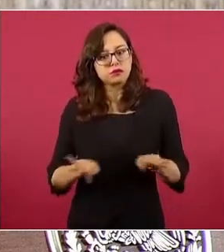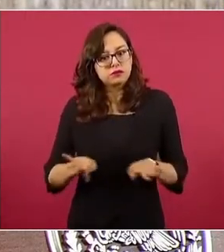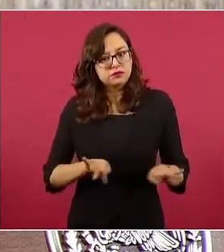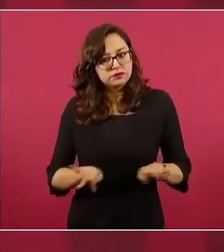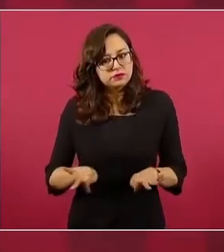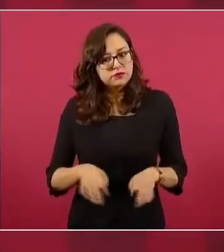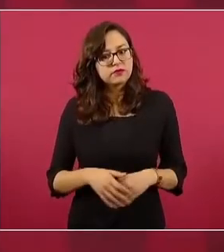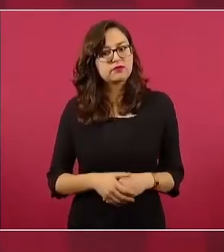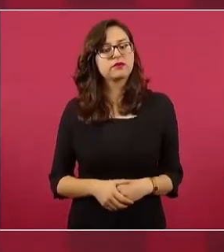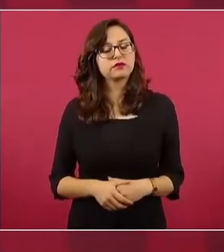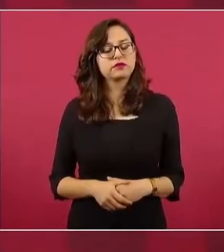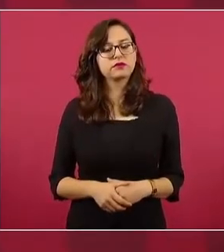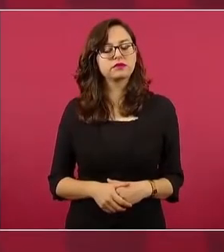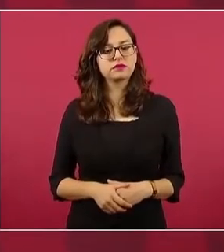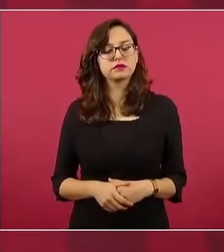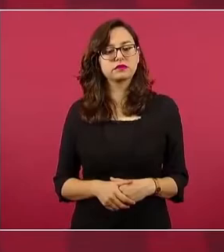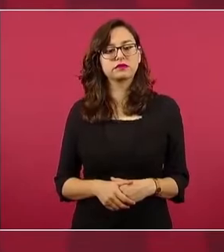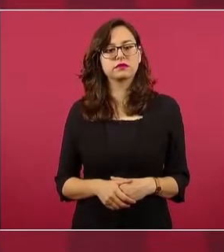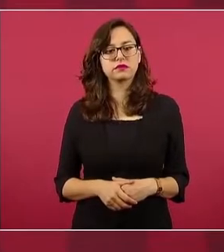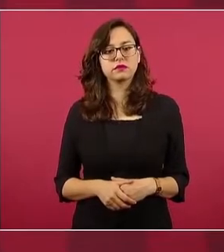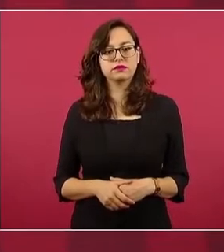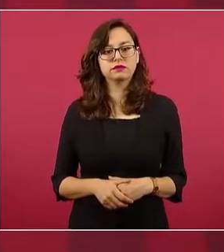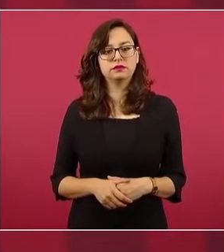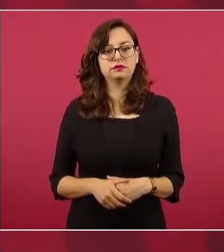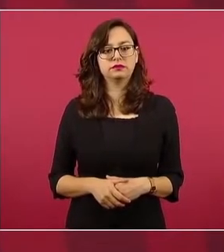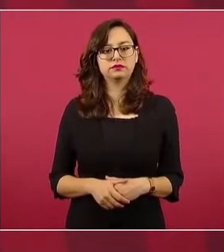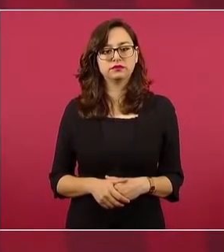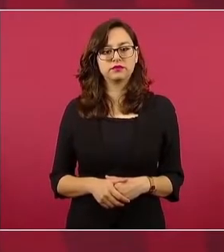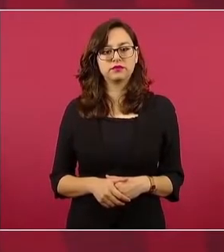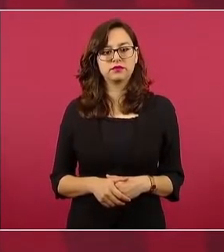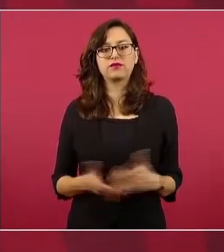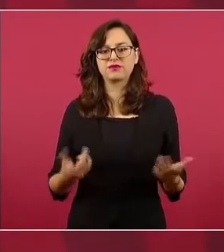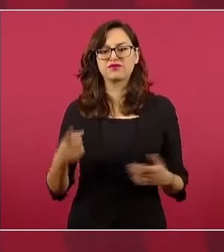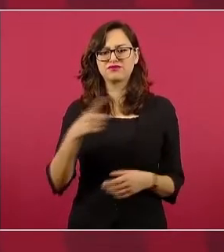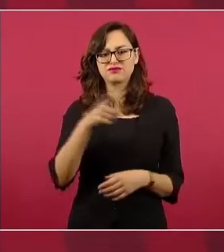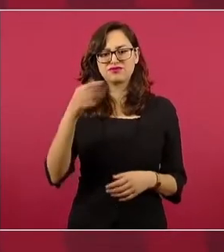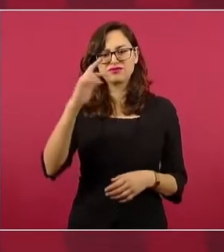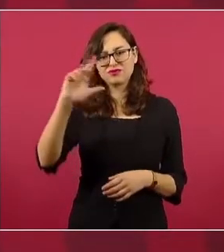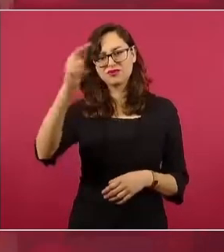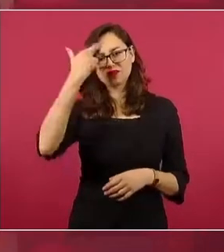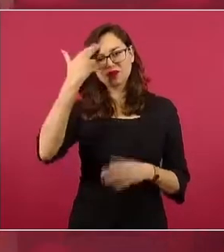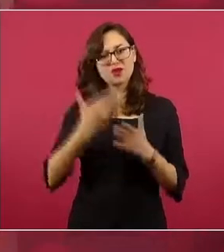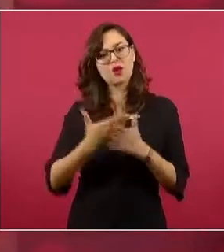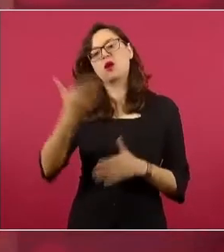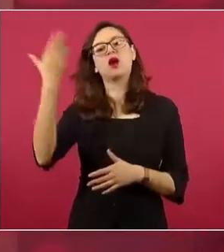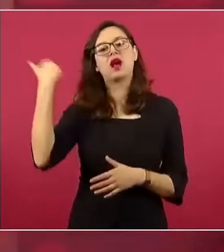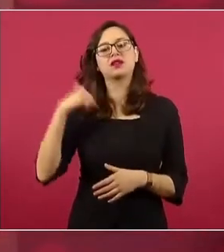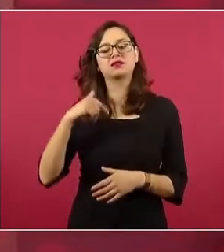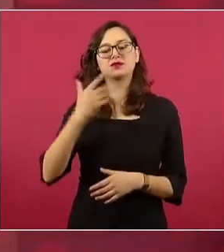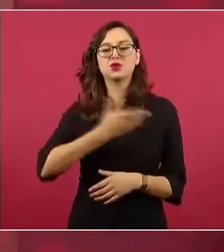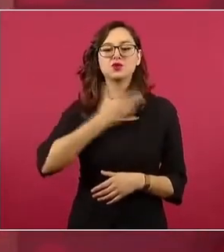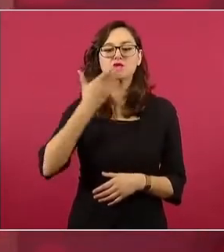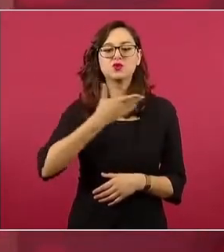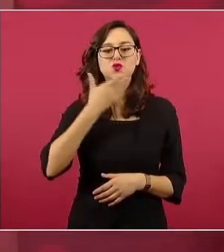Recuerda los tiempos de las camas calientes, de